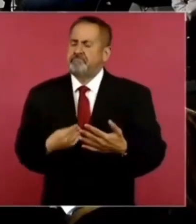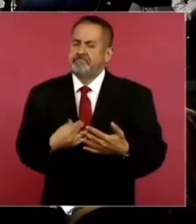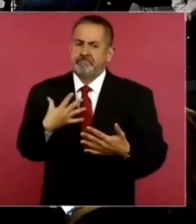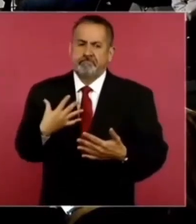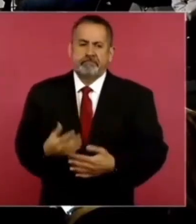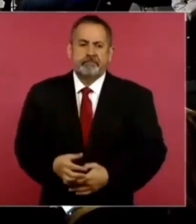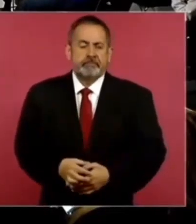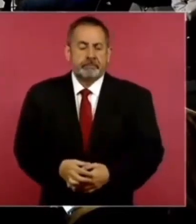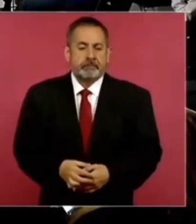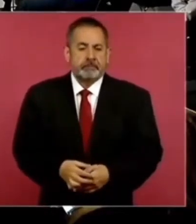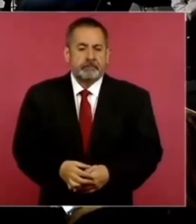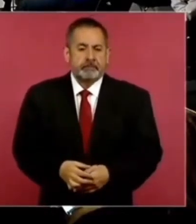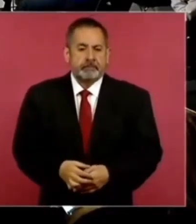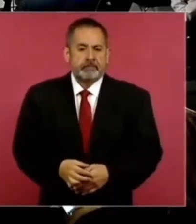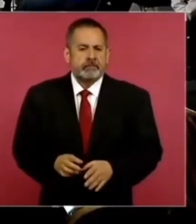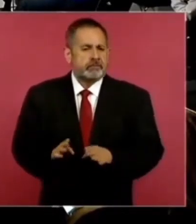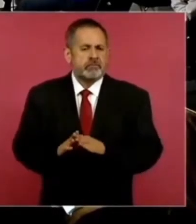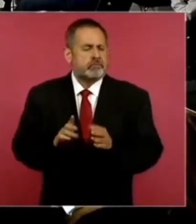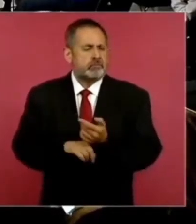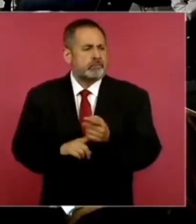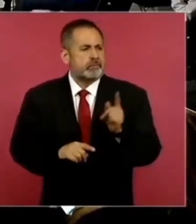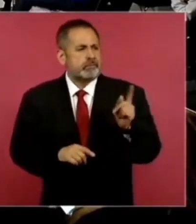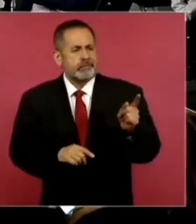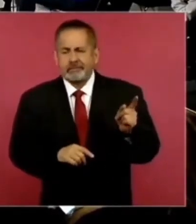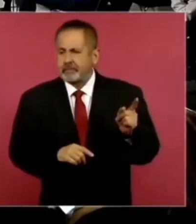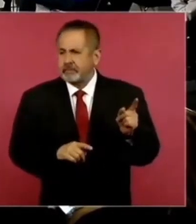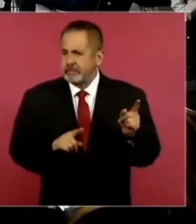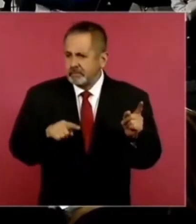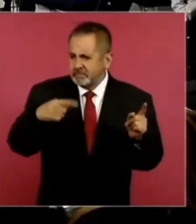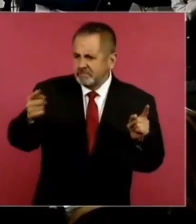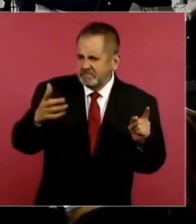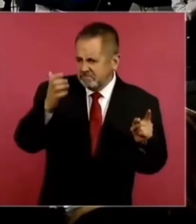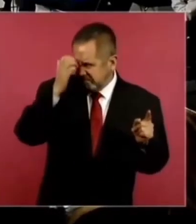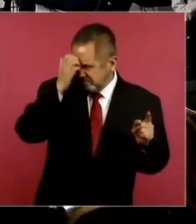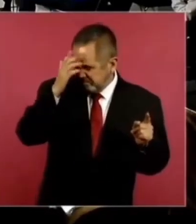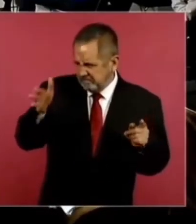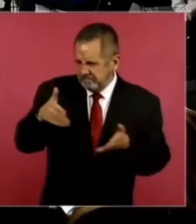Ese desprecio, ¿no?, por el pueblo.